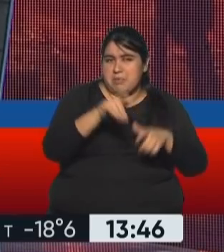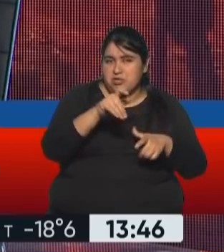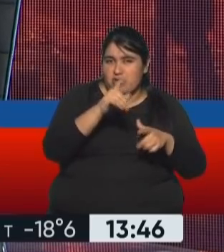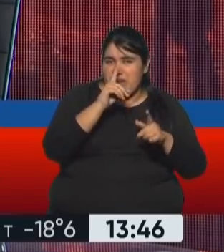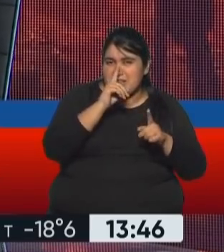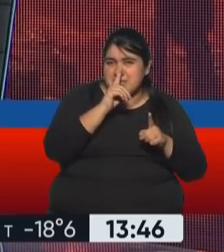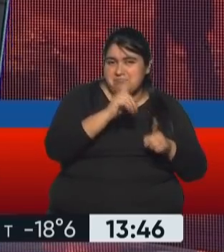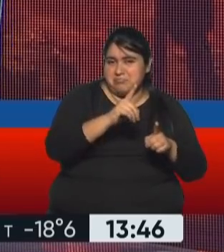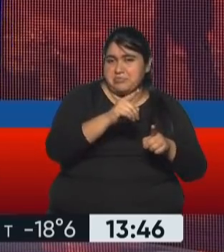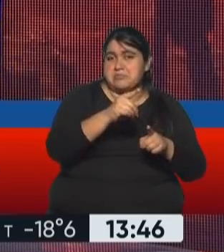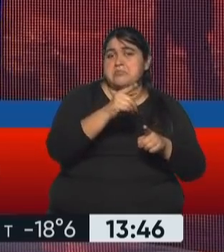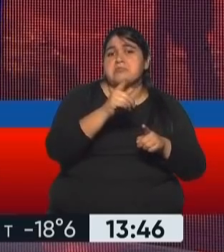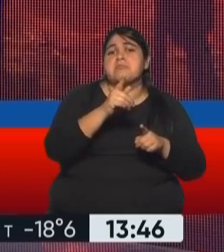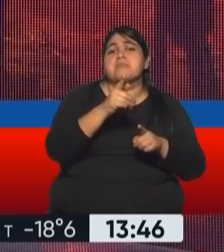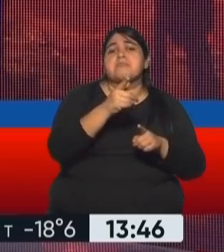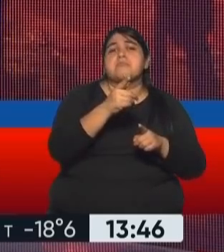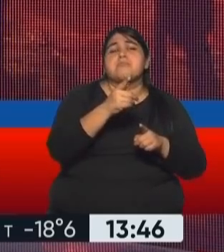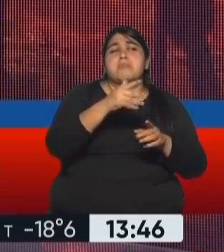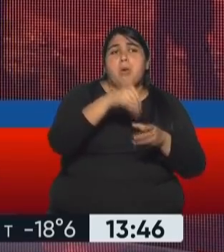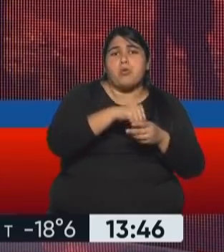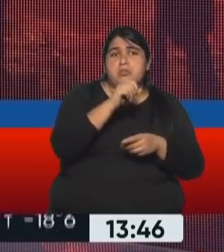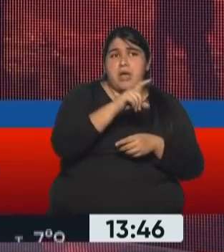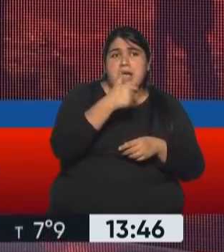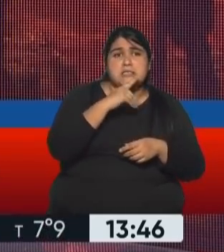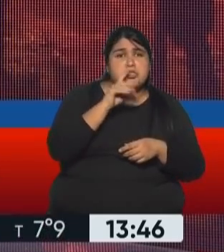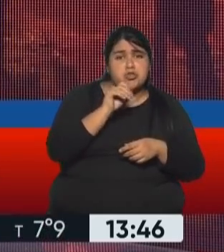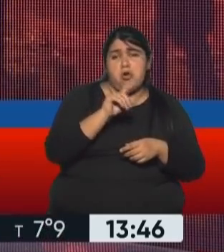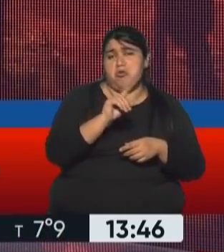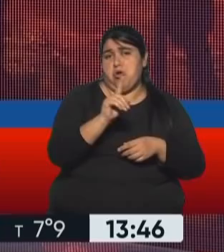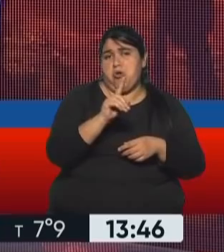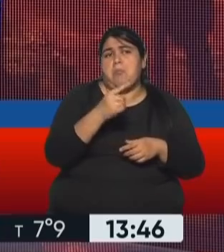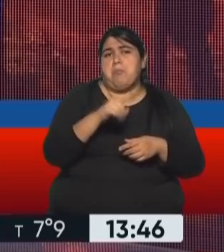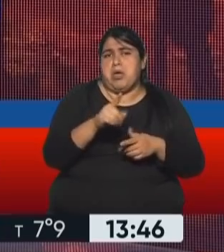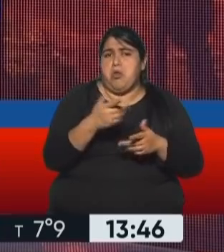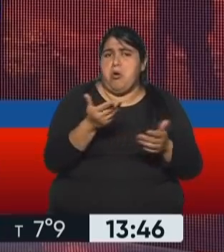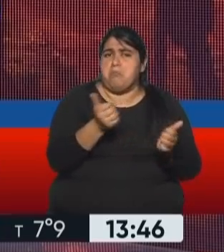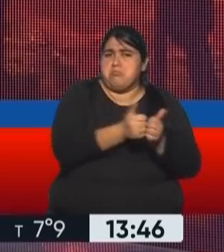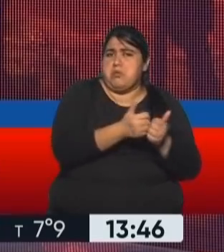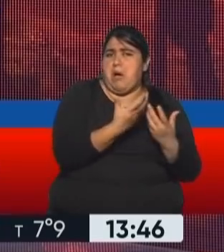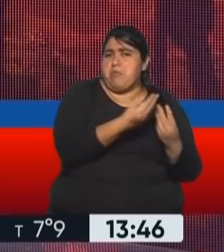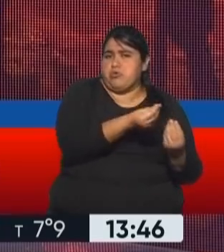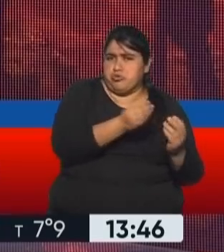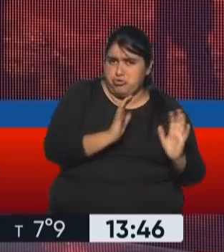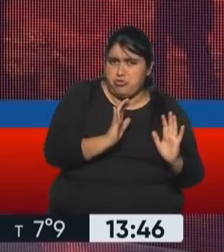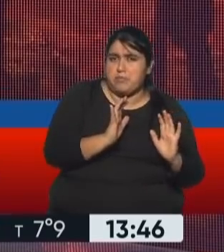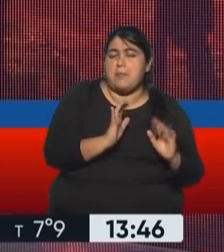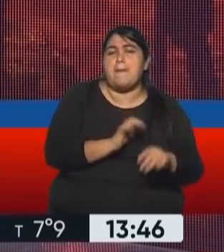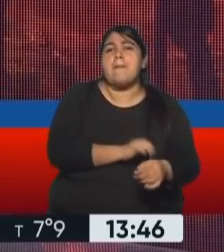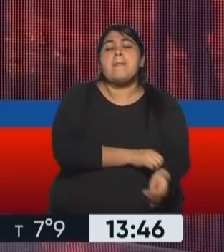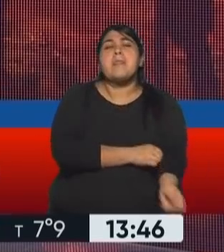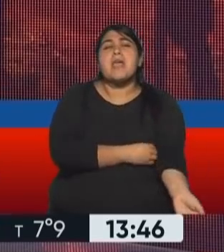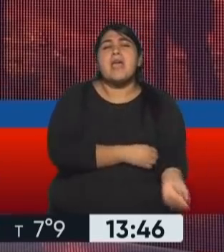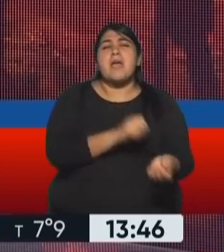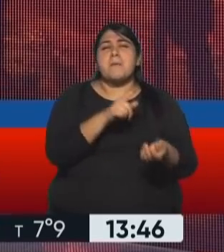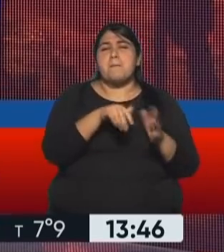lo postularon ellos a Pedro Castillo, pero lo consideran uno de los suyos. Digamos, es un, como dicen ellos, es un rondero de base. Como